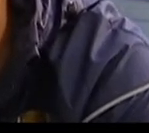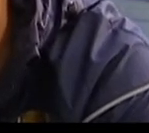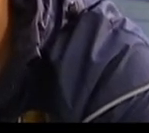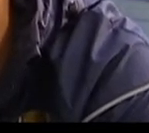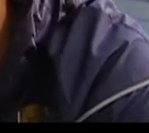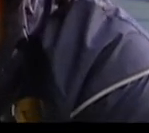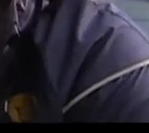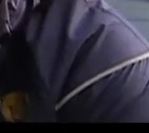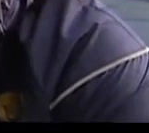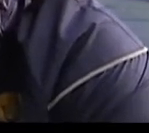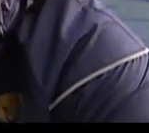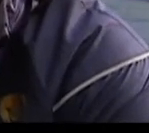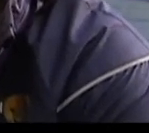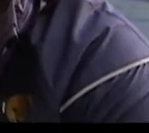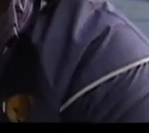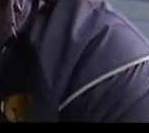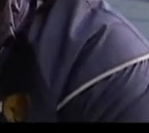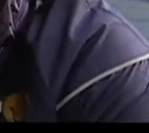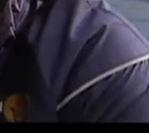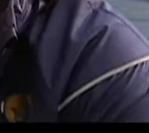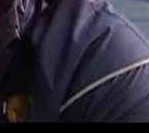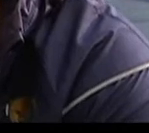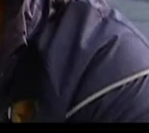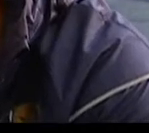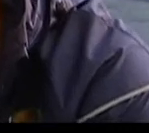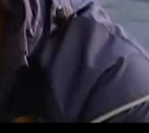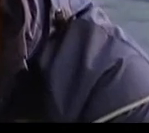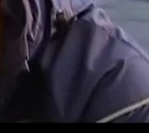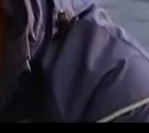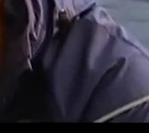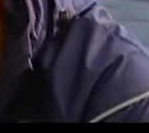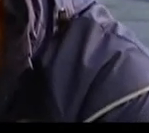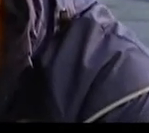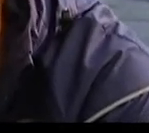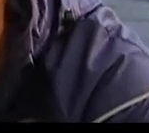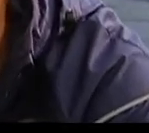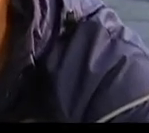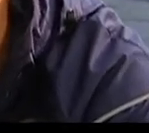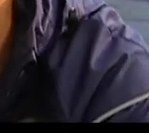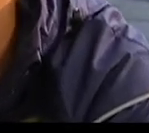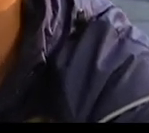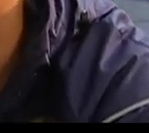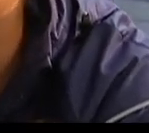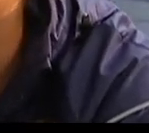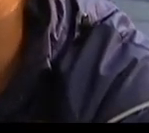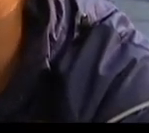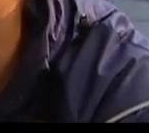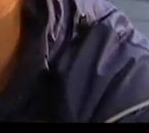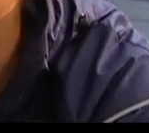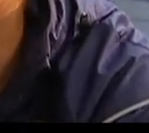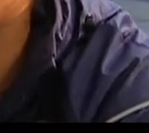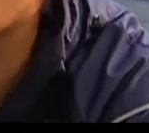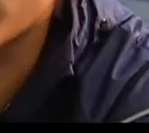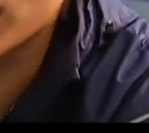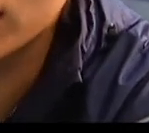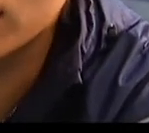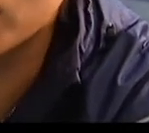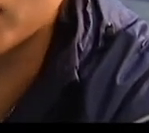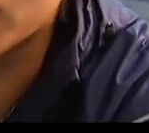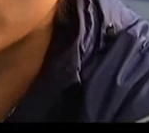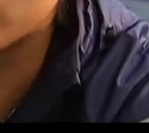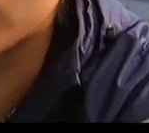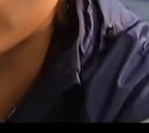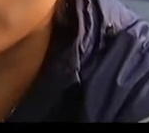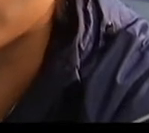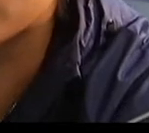decidí trasladarme desde mi prepa desde mi casa más de una hora de aquí y hacer el esfuerzo de con él